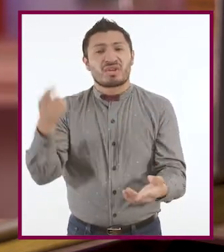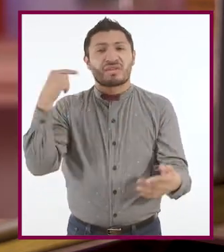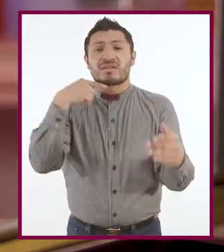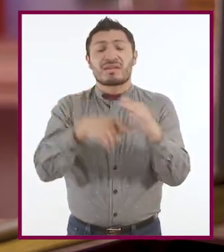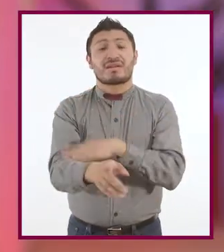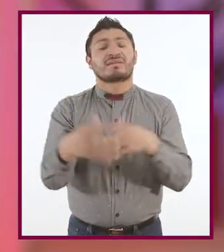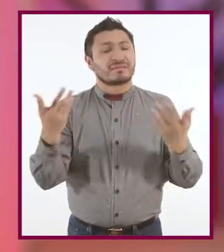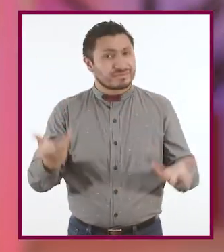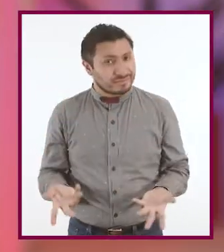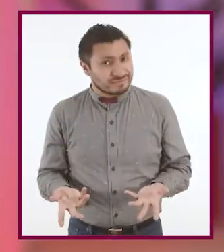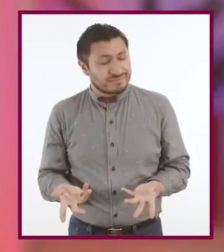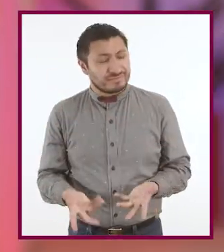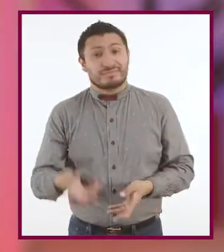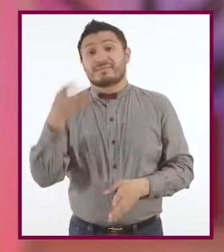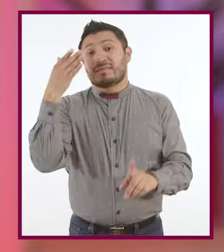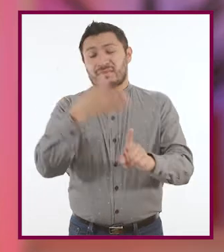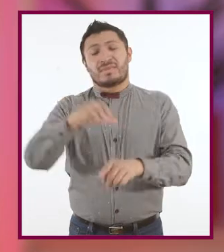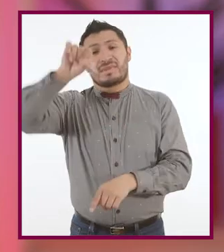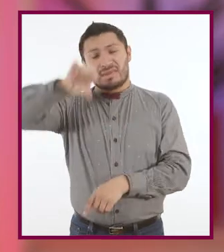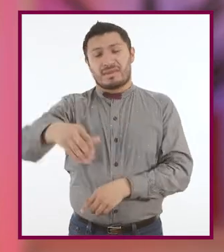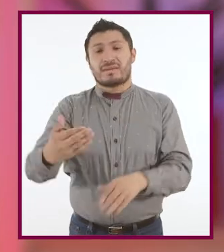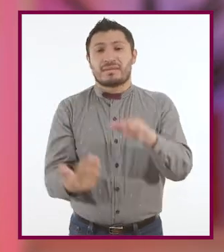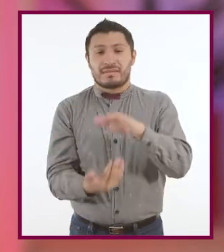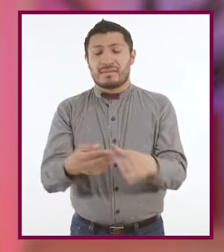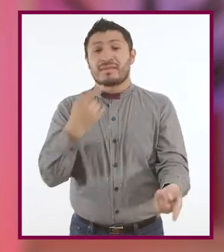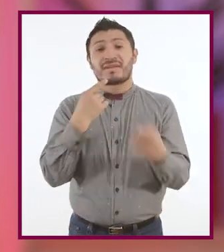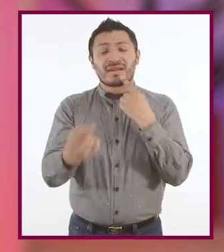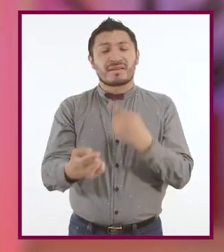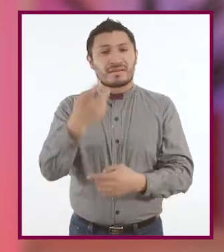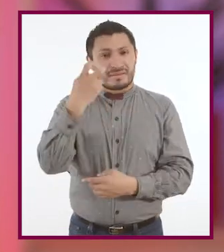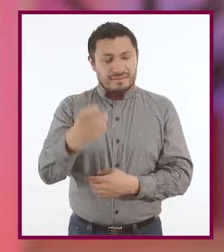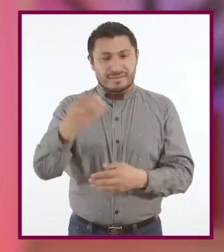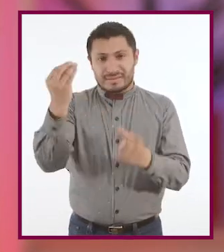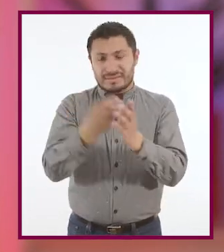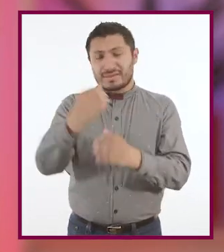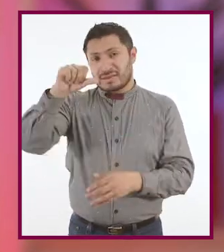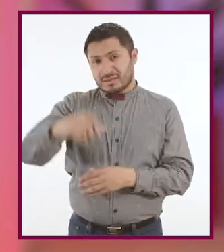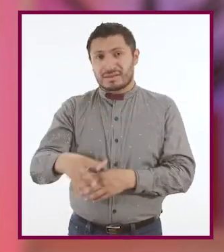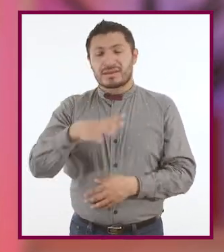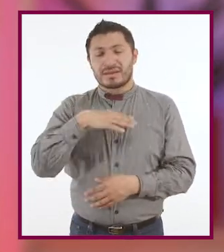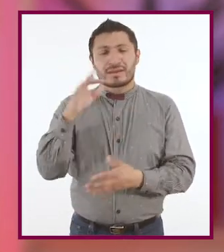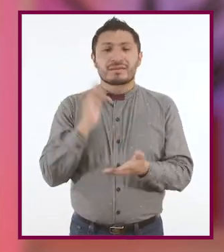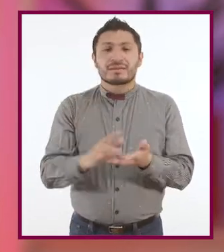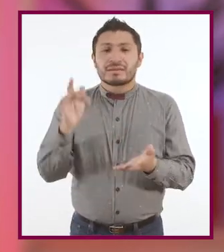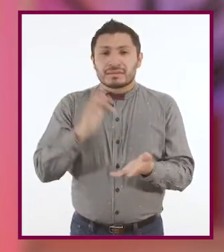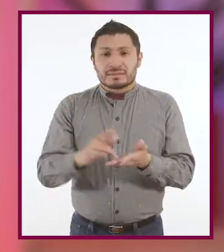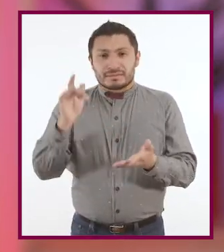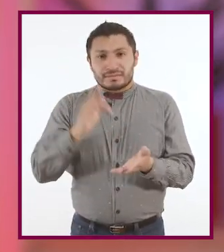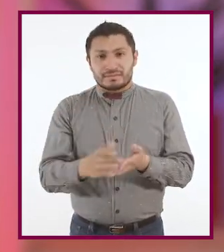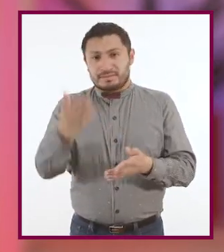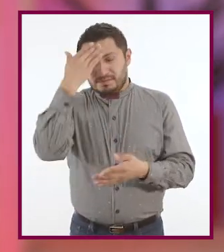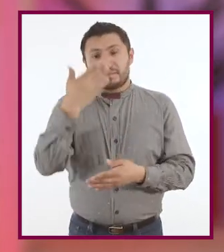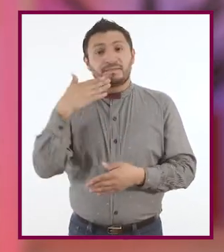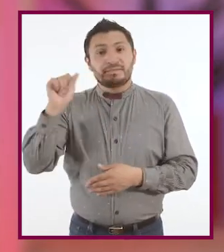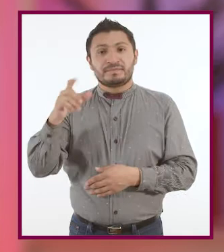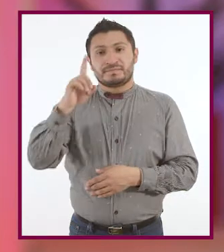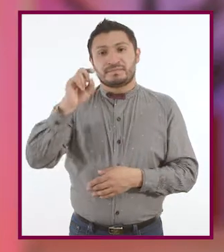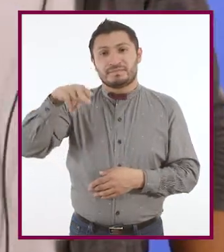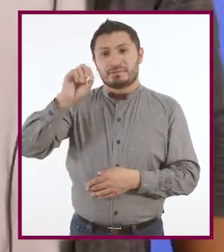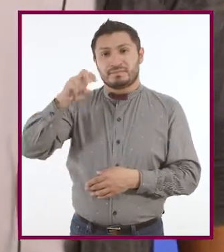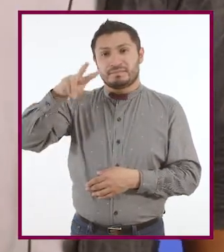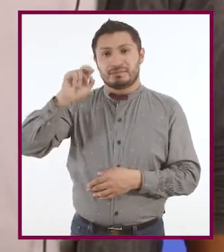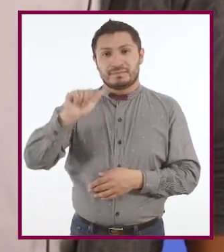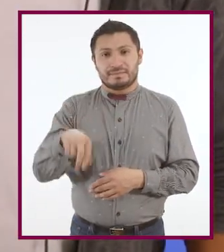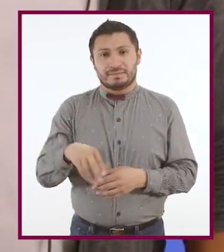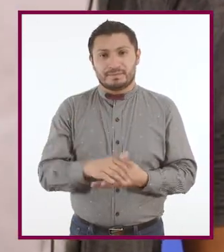caso de sufrirlo. Este es el objetivo de la mesa de diálogo del programa y para ello contaremos con el apoyo y las habilidades de Donovan. Hola, Donovan.